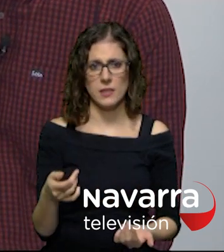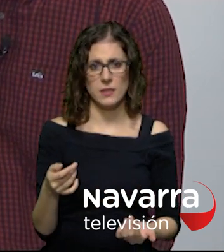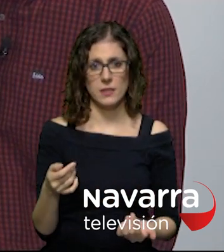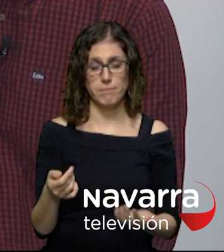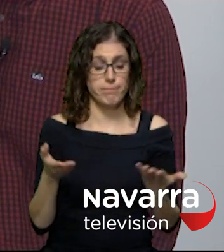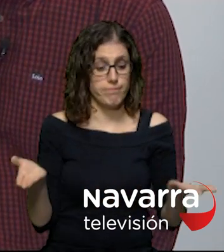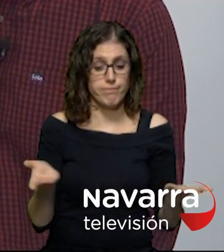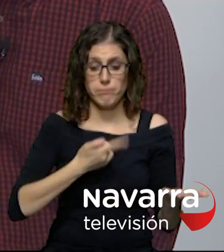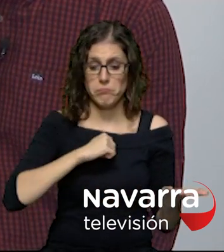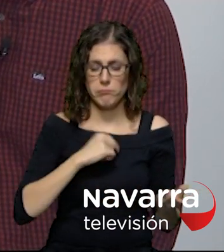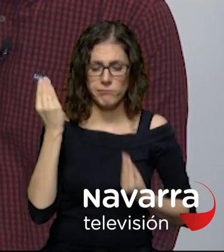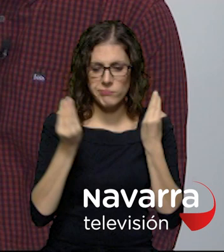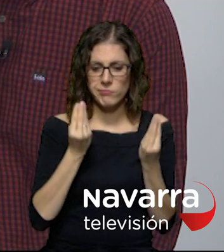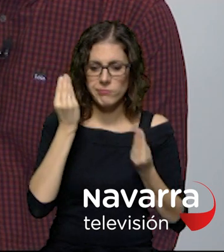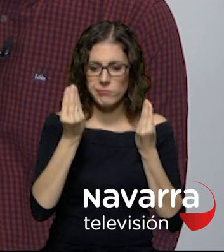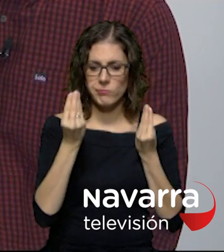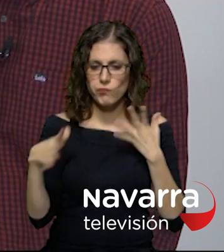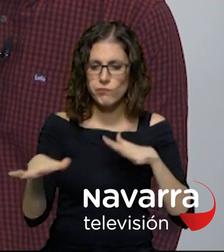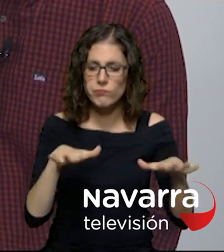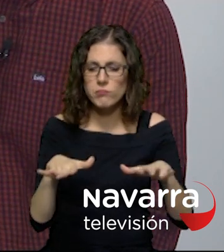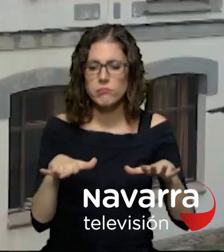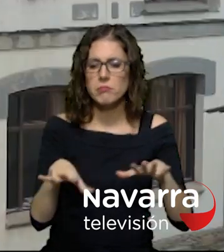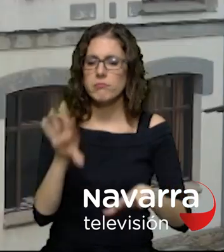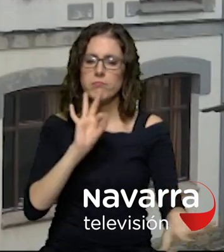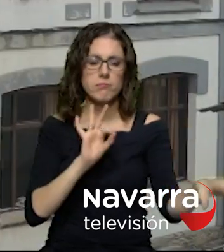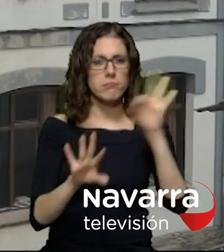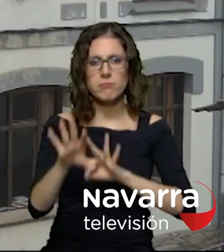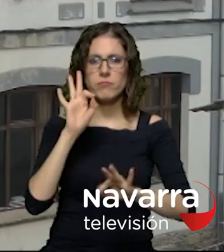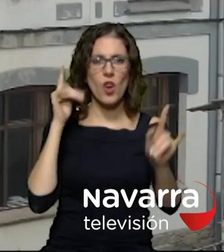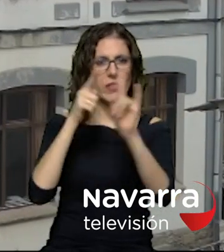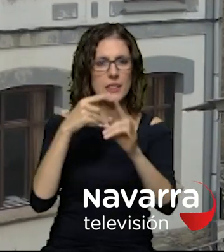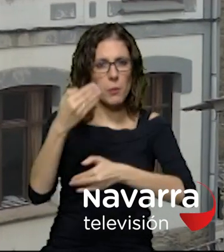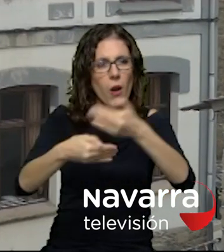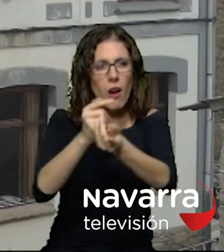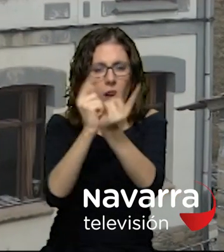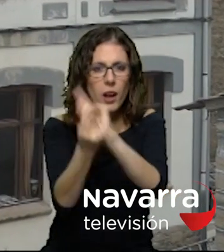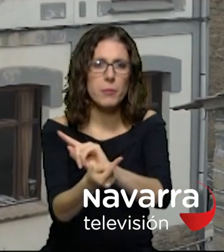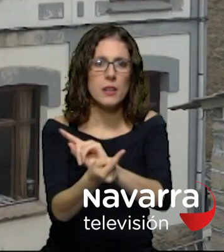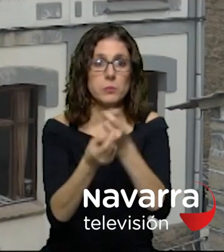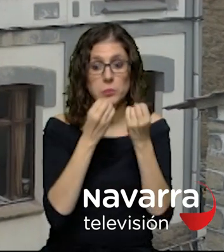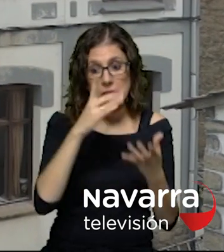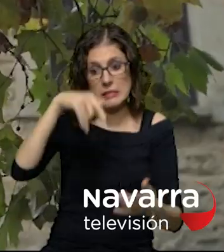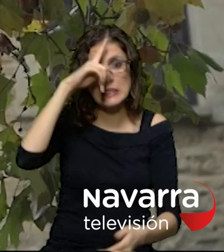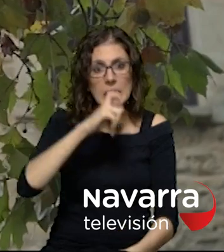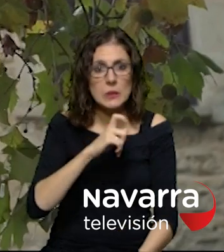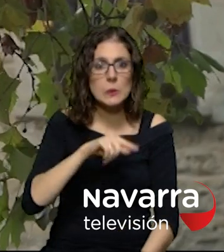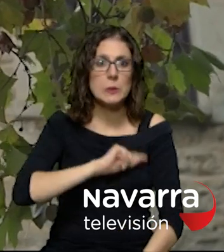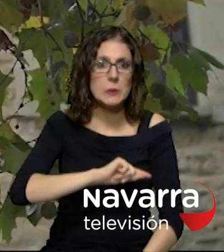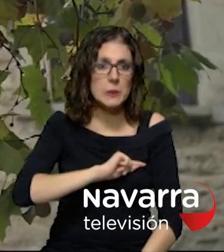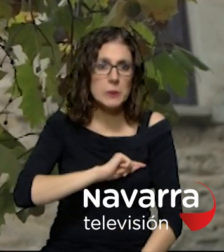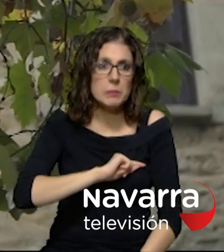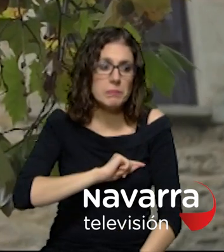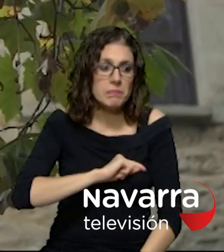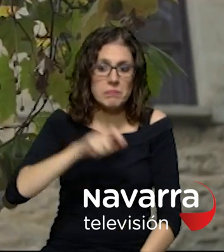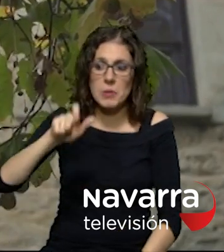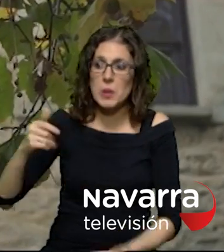una serie de acciones como para irlo cambiando Y bueno, pues este año parece que a todo el mundo le parece que lo que